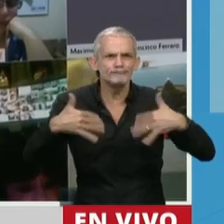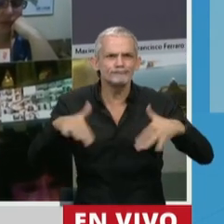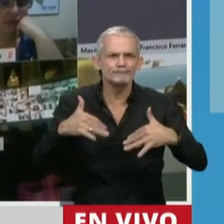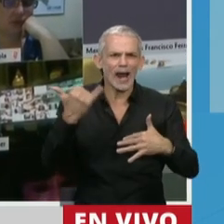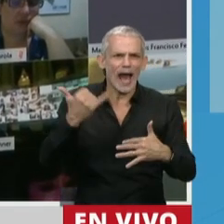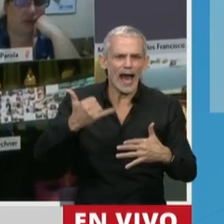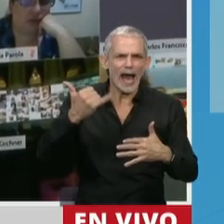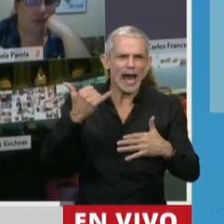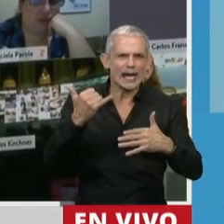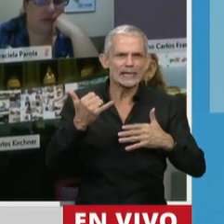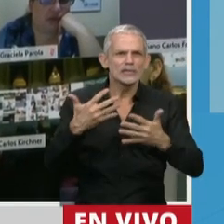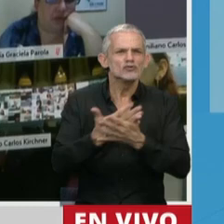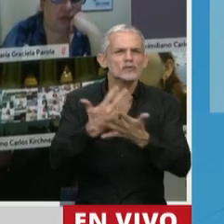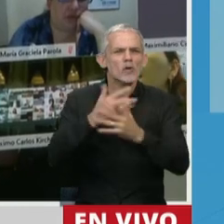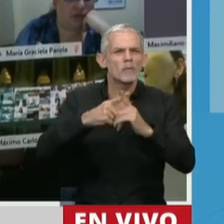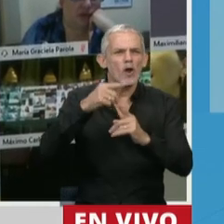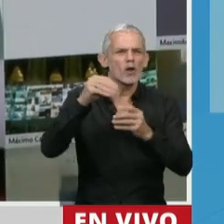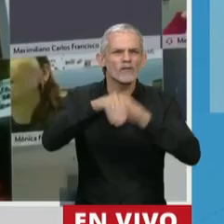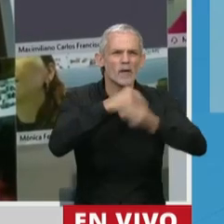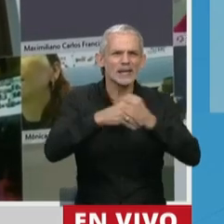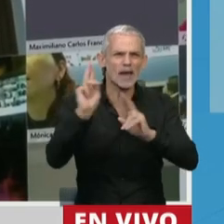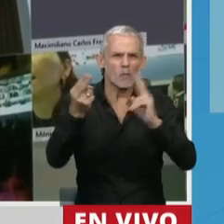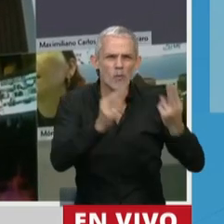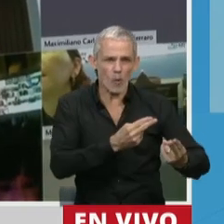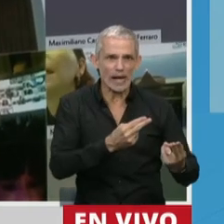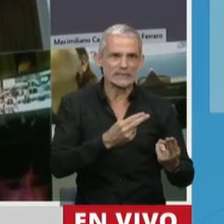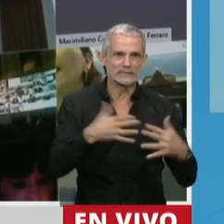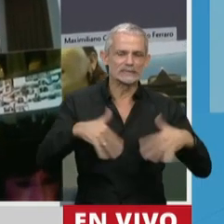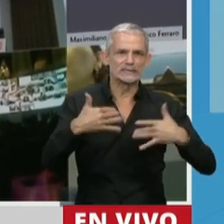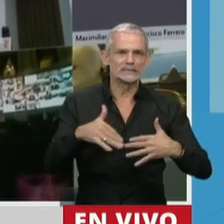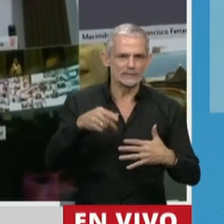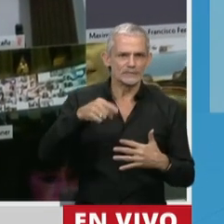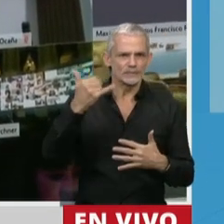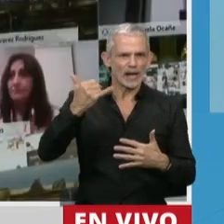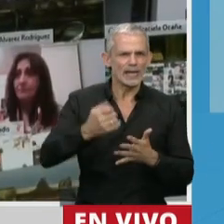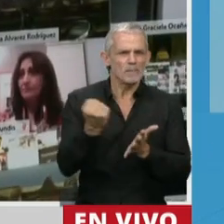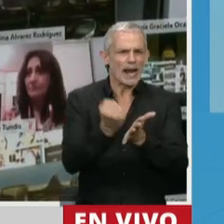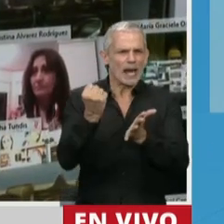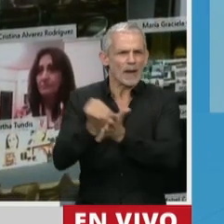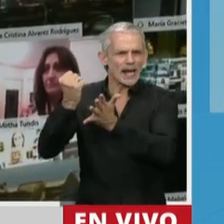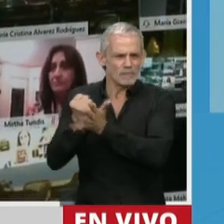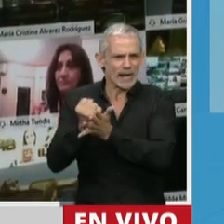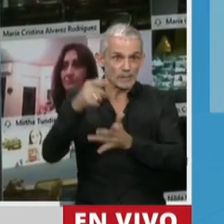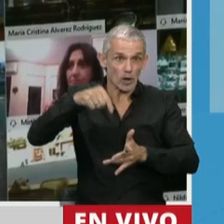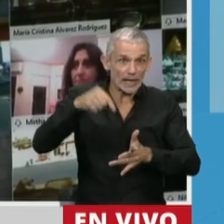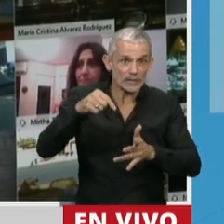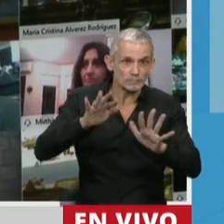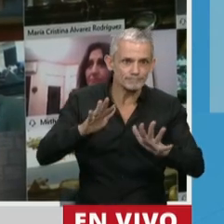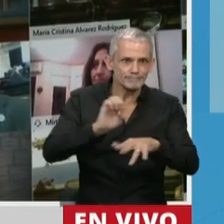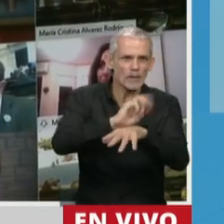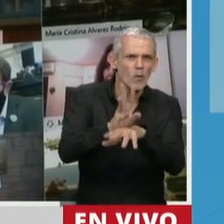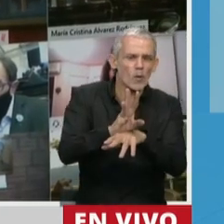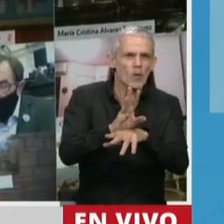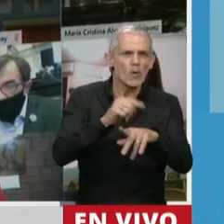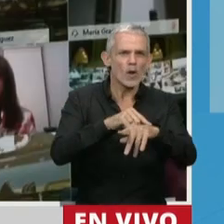tener una marca singular, epocal, toda situación tiene una marca singular, pero esta instancia además